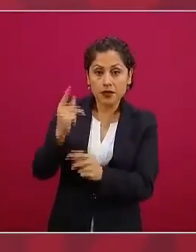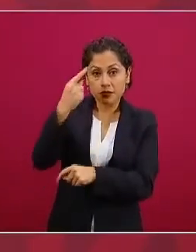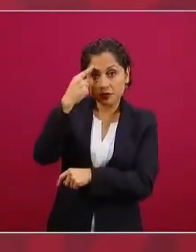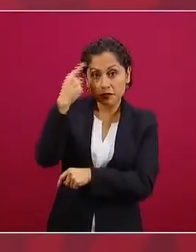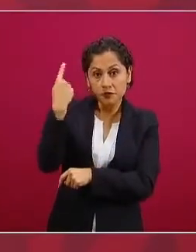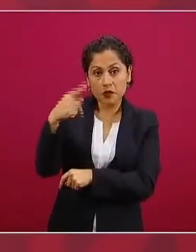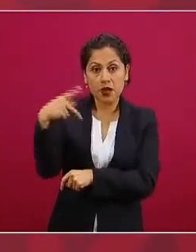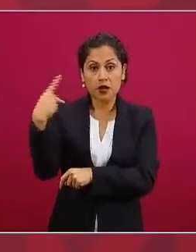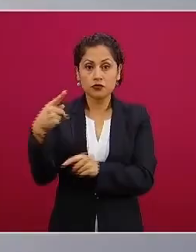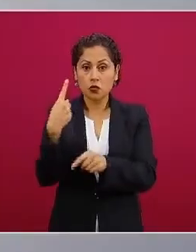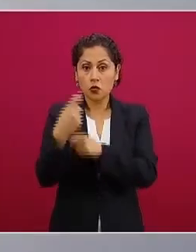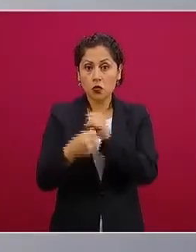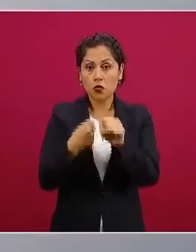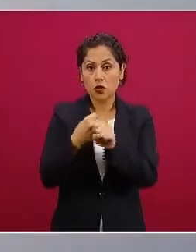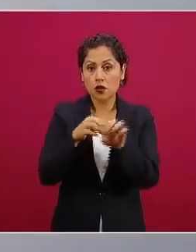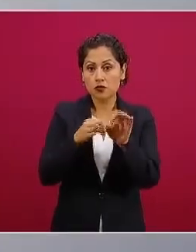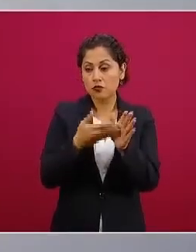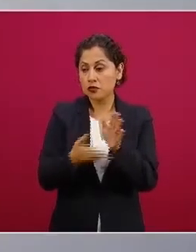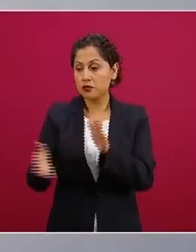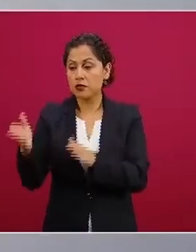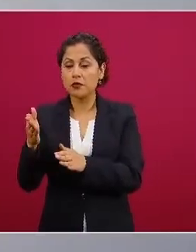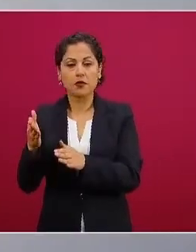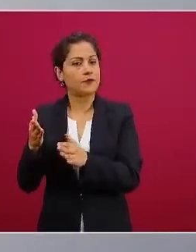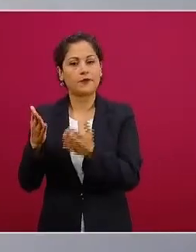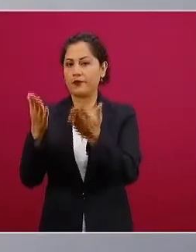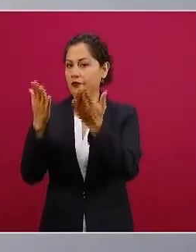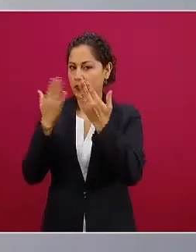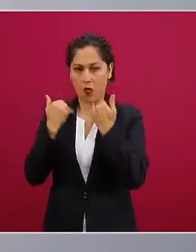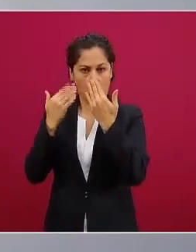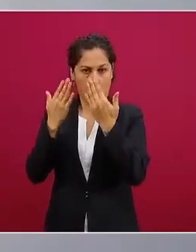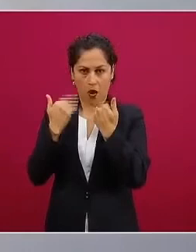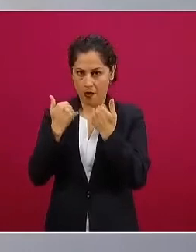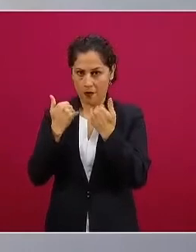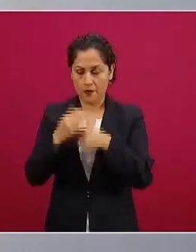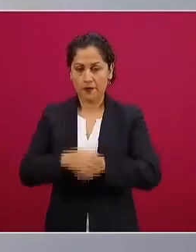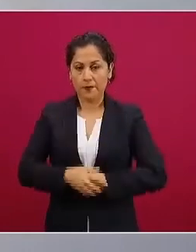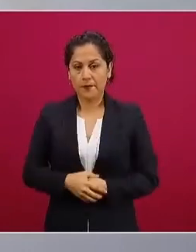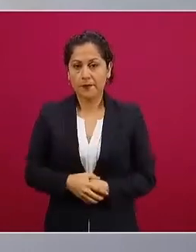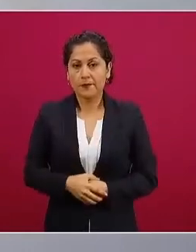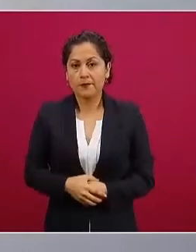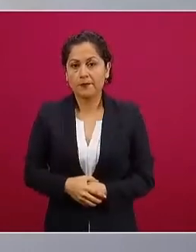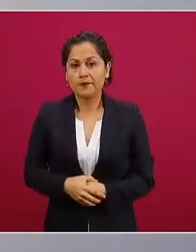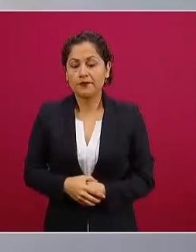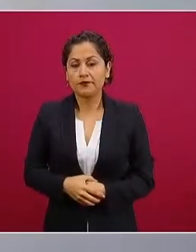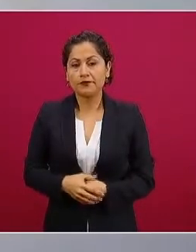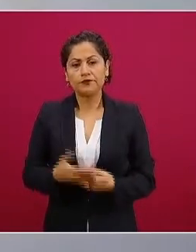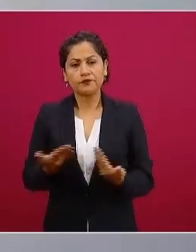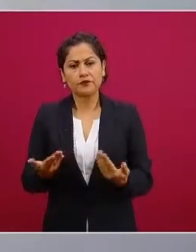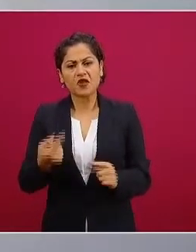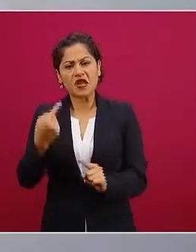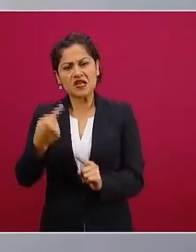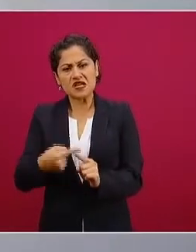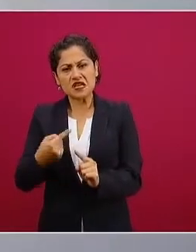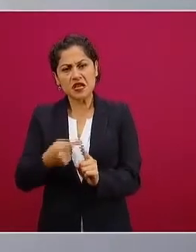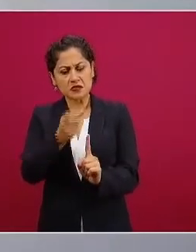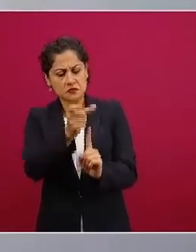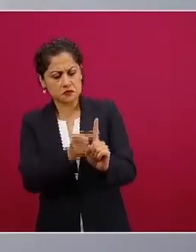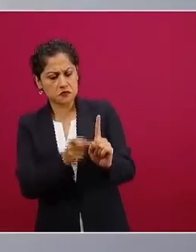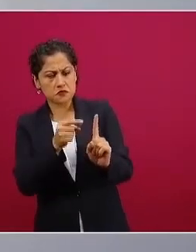El concepto de alto funcionario público